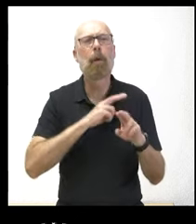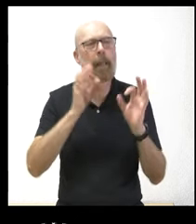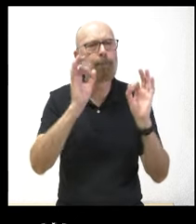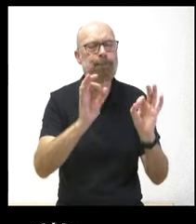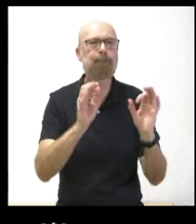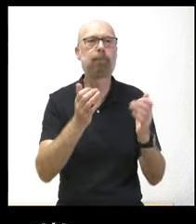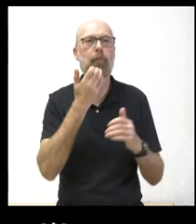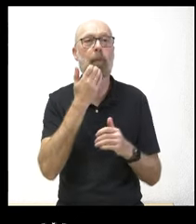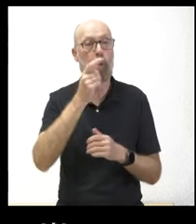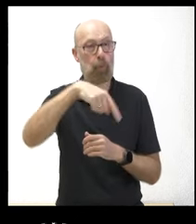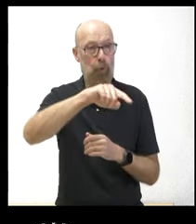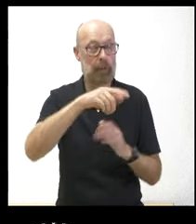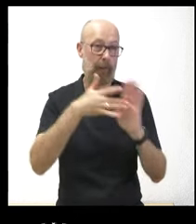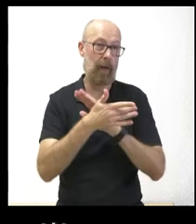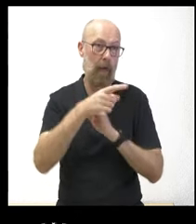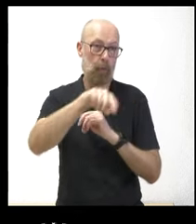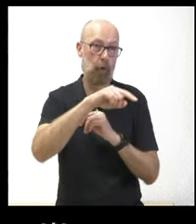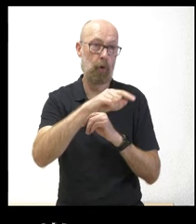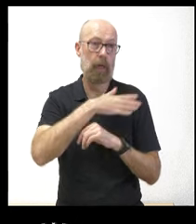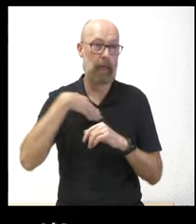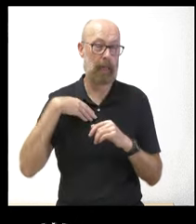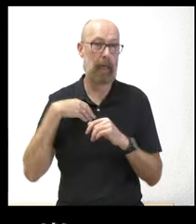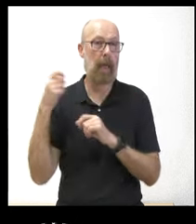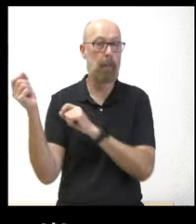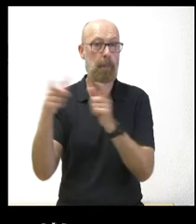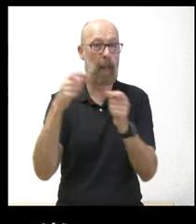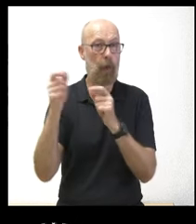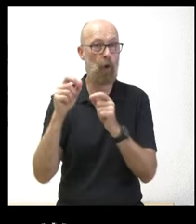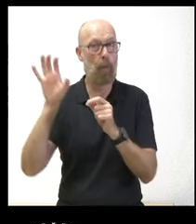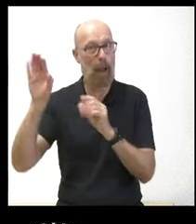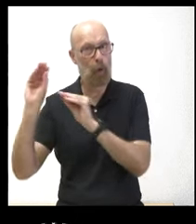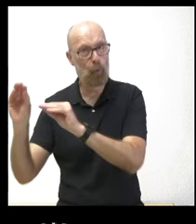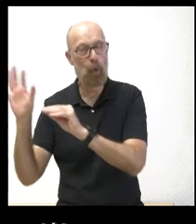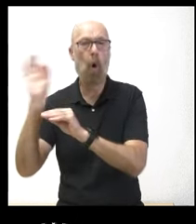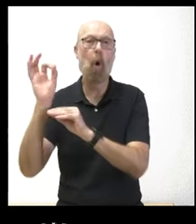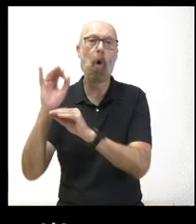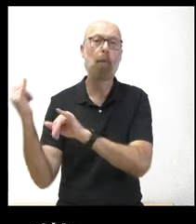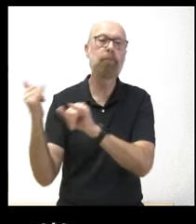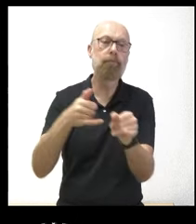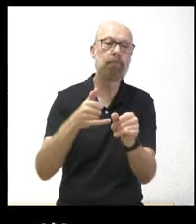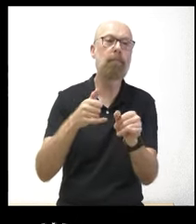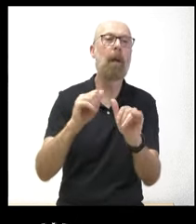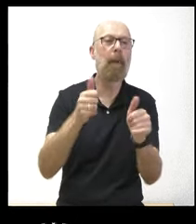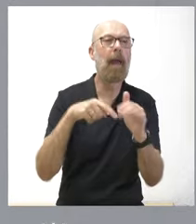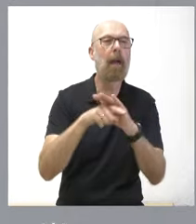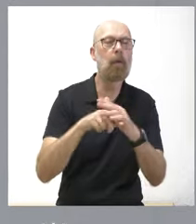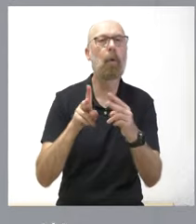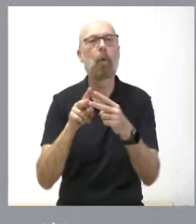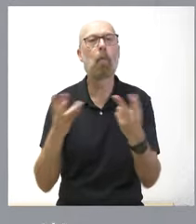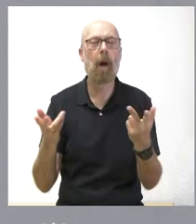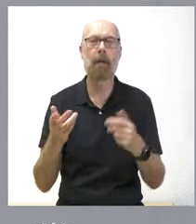entonces, partidarios de una inmigración en origen o, por contra, regularizar lo que tenemos? Gracias. Pues nosotros somos claramente